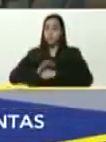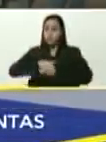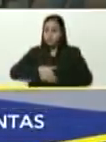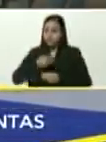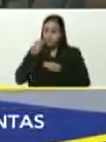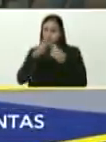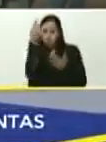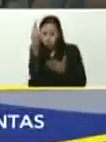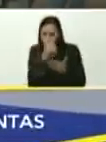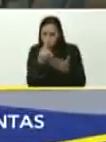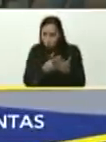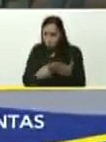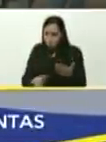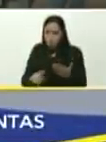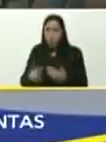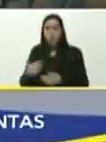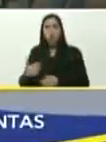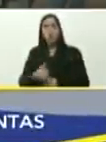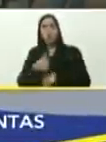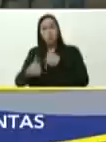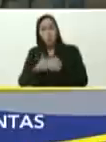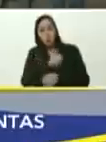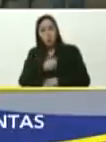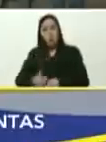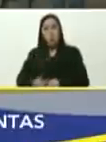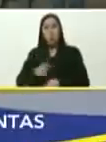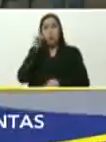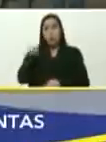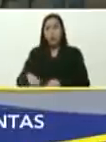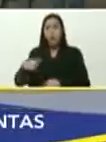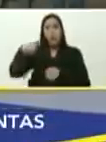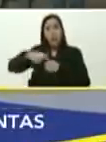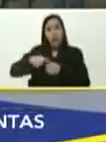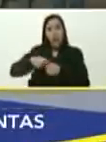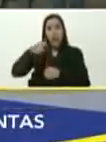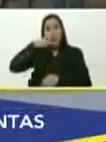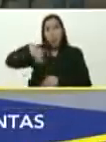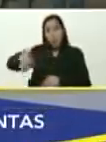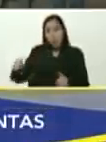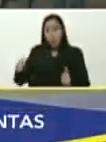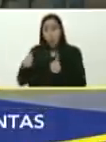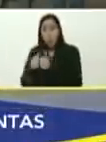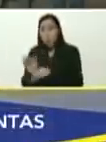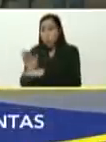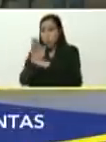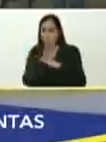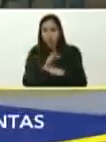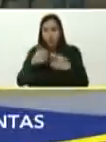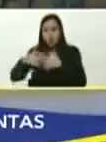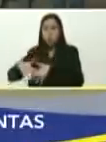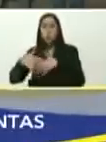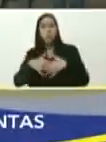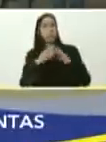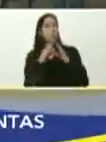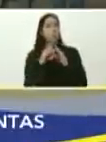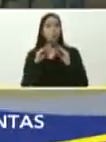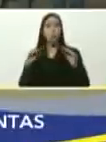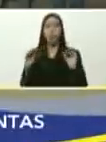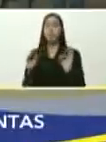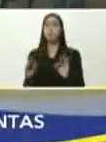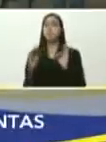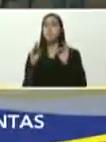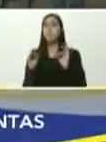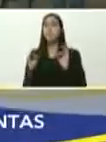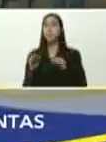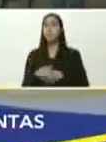un diseño, con la presidencia, de gas comunal, y el poder popular, para cuidar, todas las plantas, de llenadero, especialmente